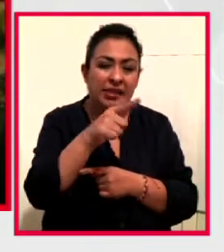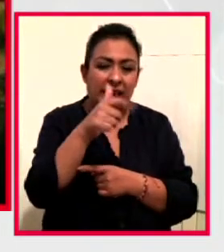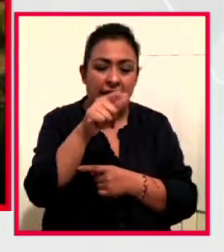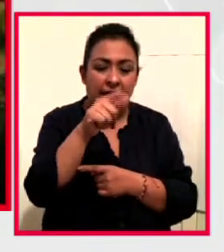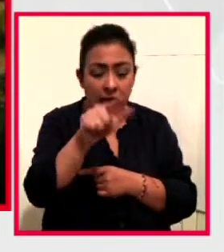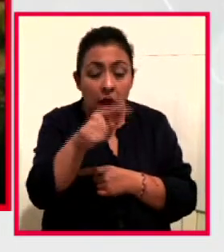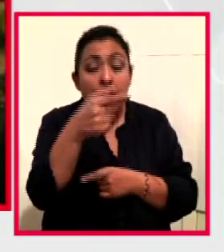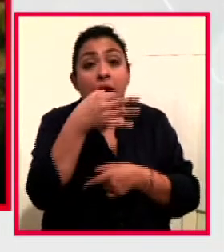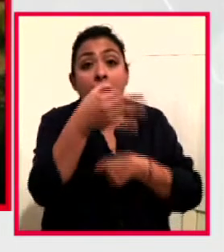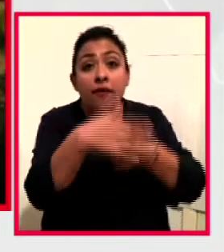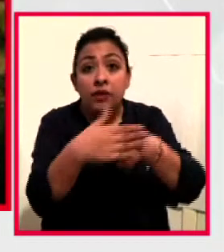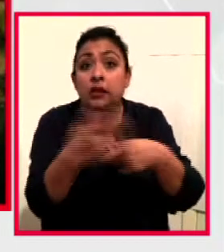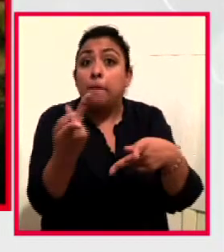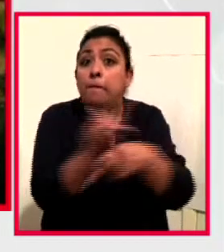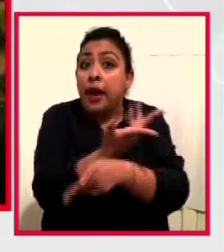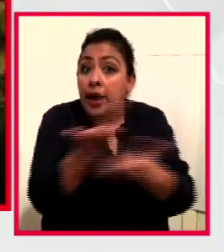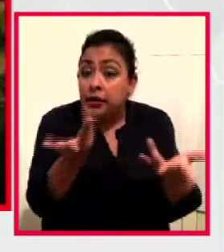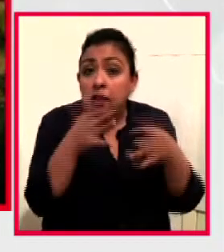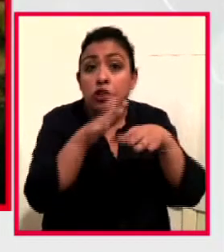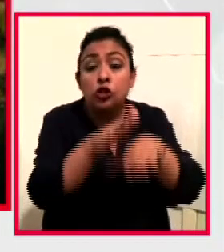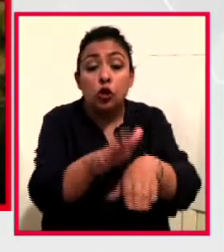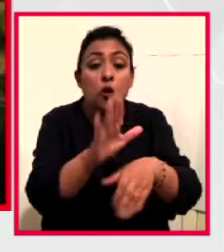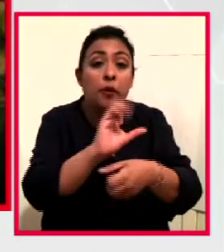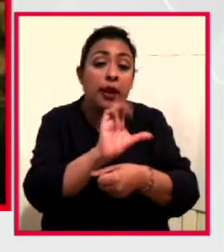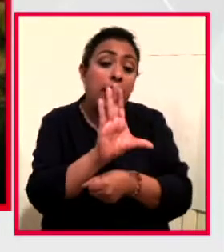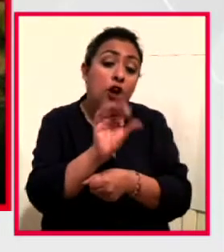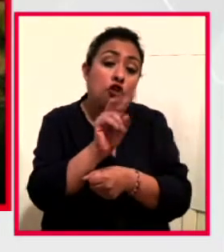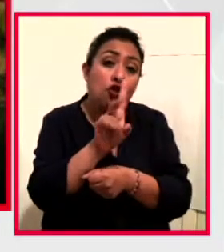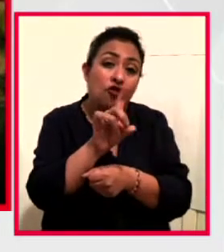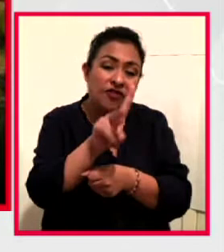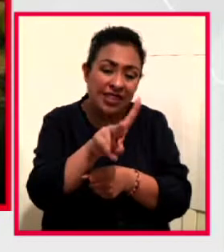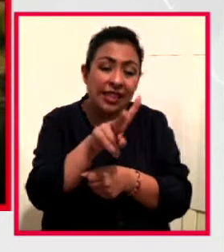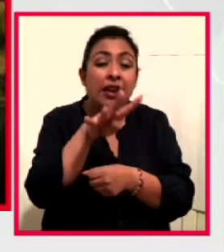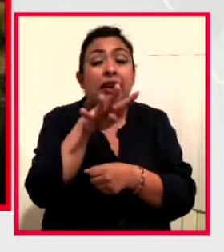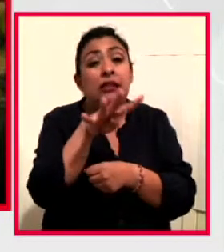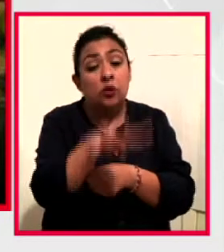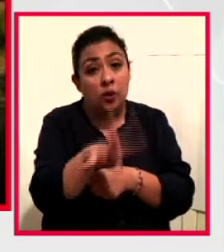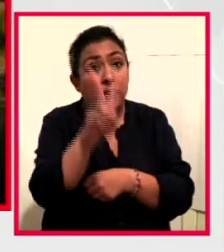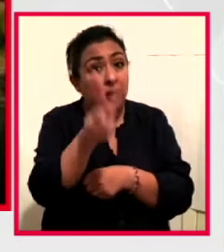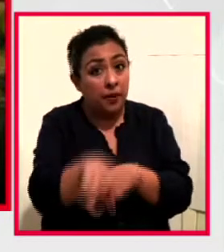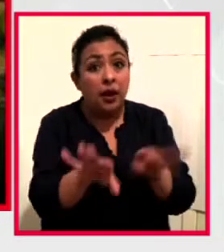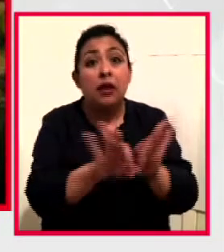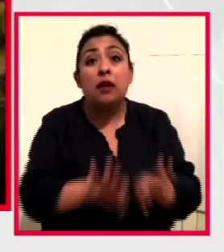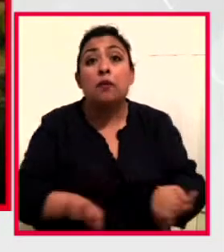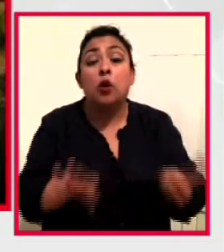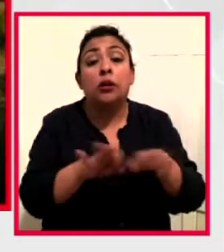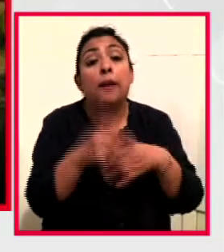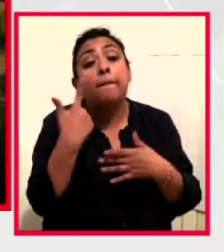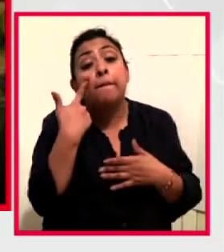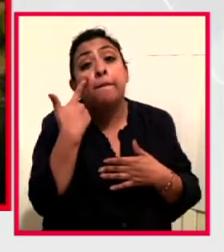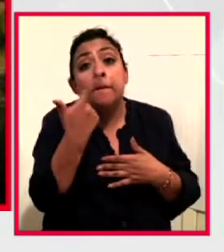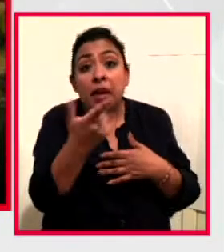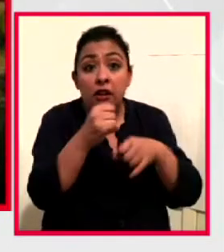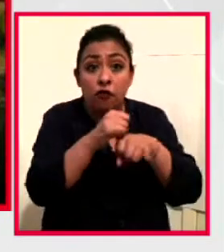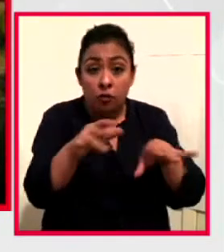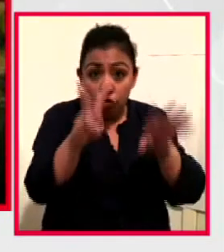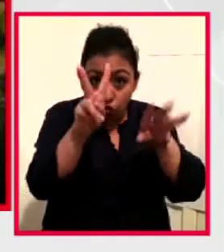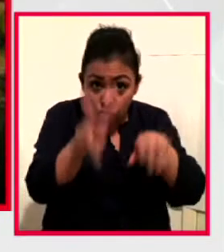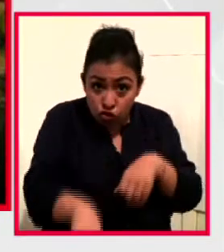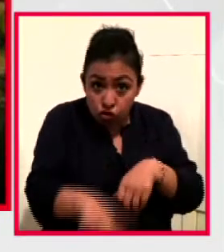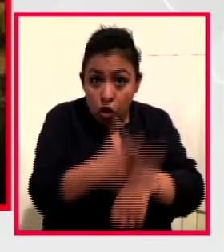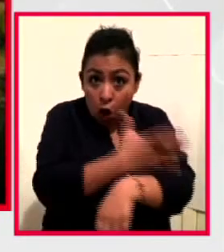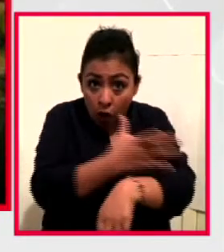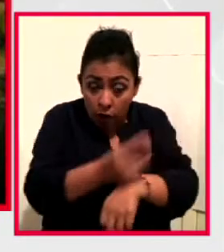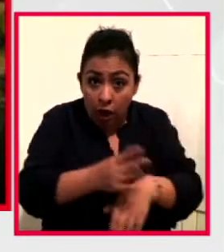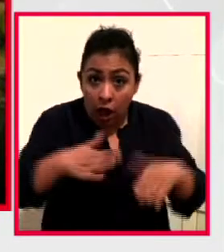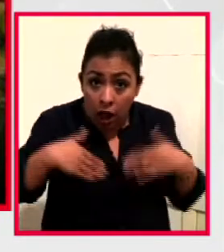ustedes qué está pasando con el COVID-19. Muy importante verificar la información y hacer a lado